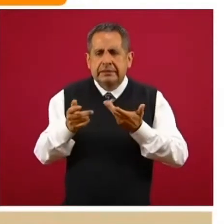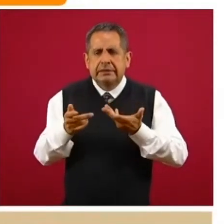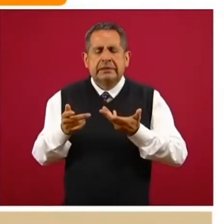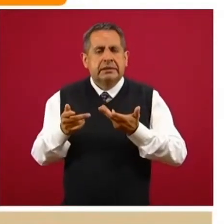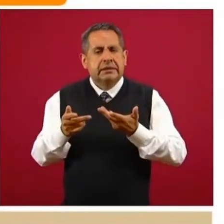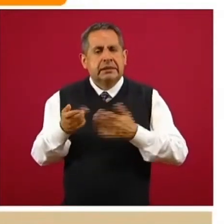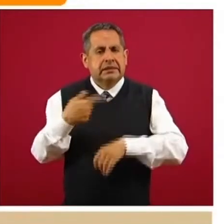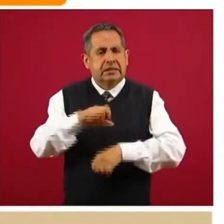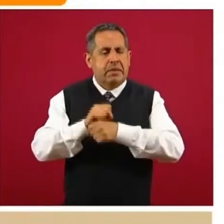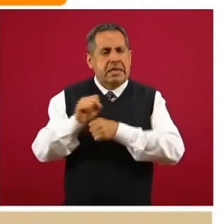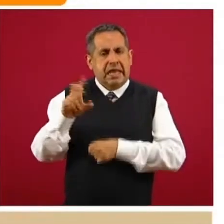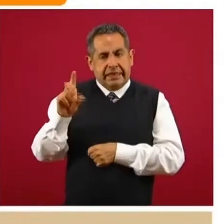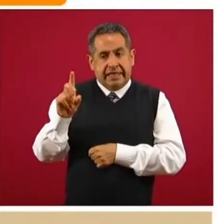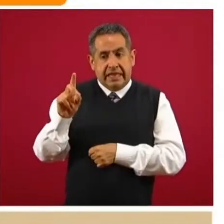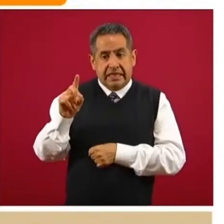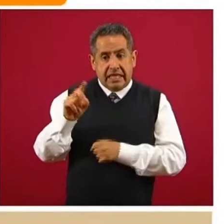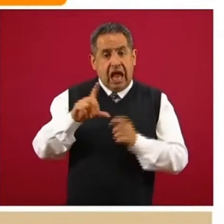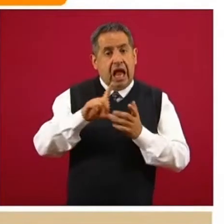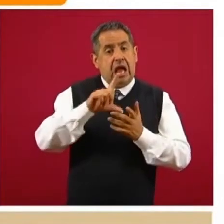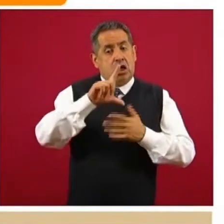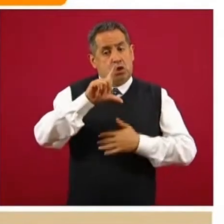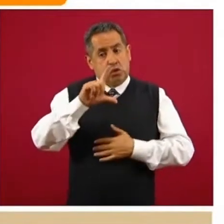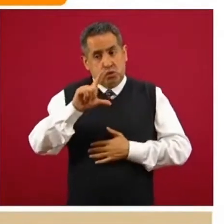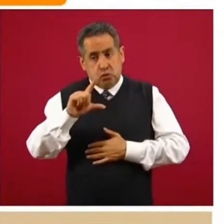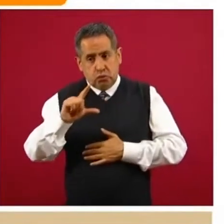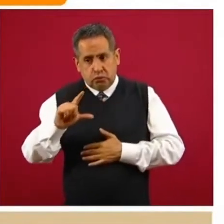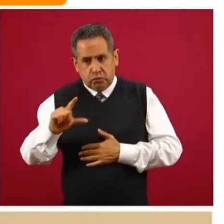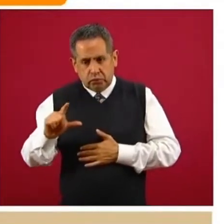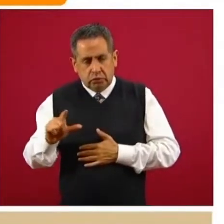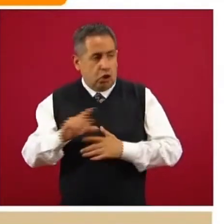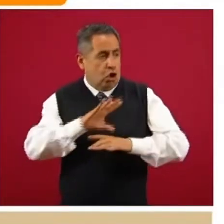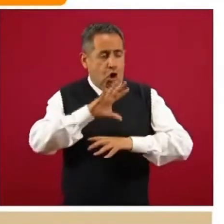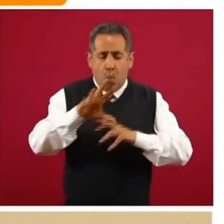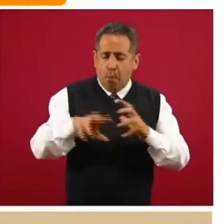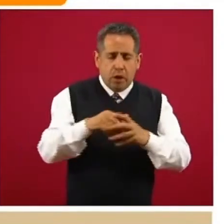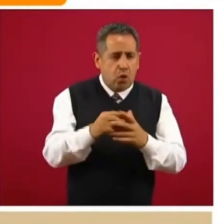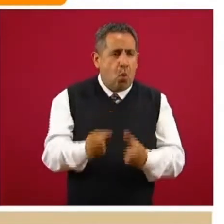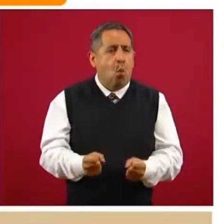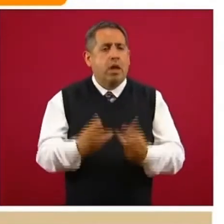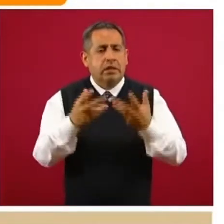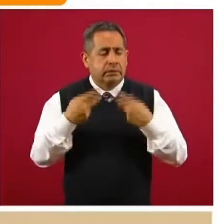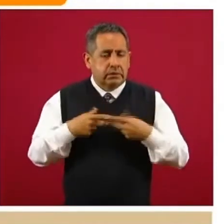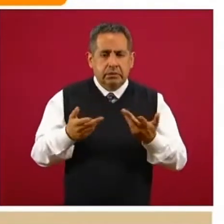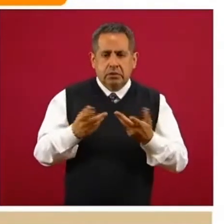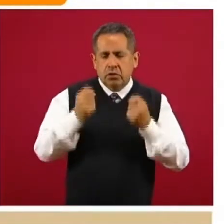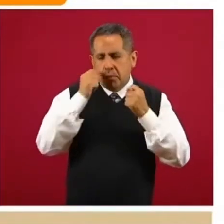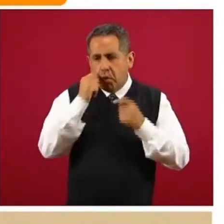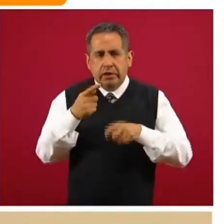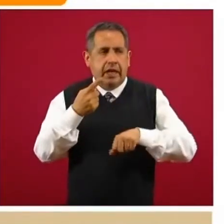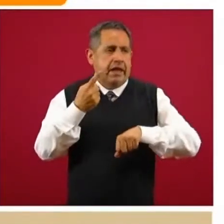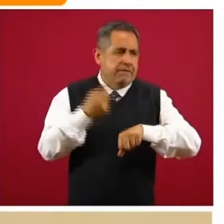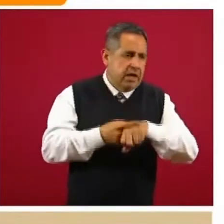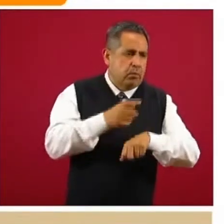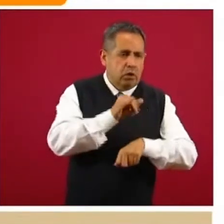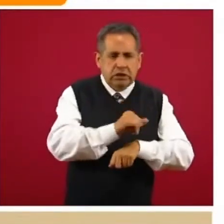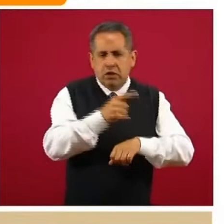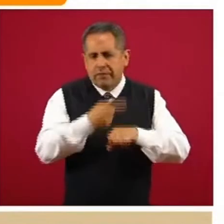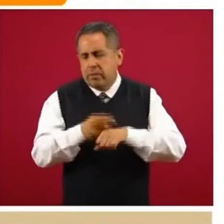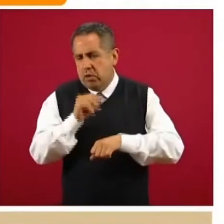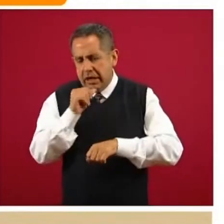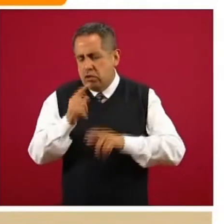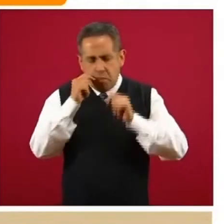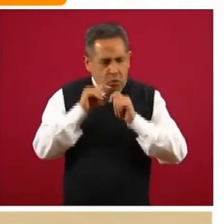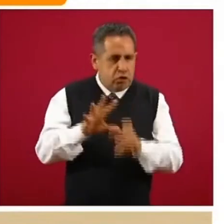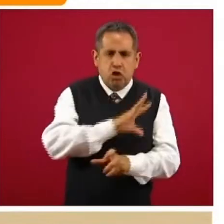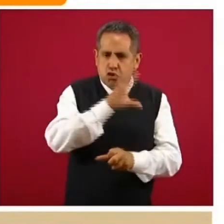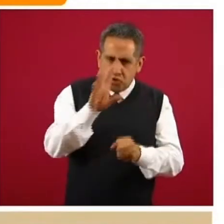partir de la semana 30 en la totalidad de los casos sospechosos, decíamos independientemente de su resultado, que se